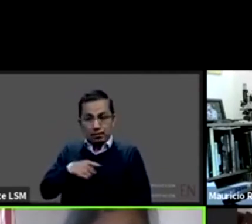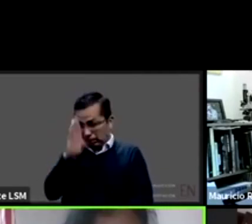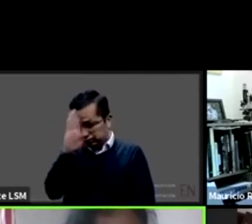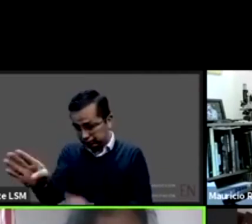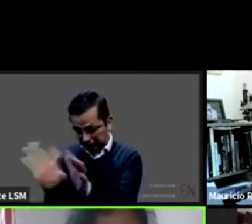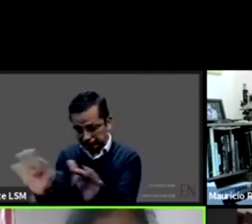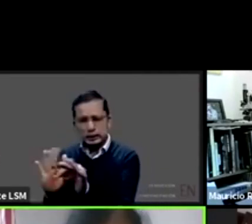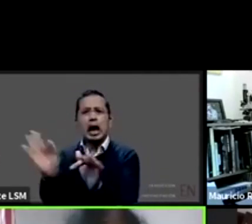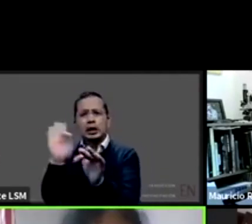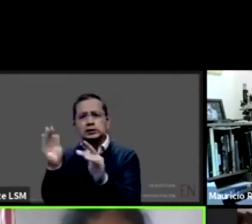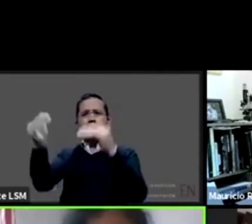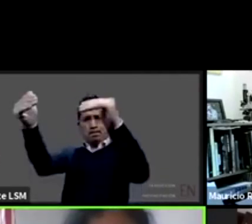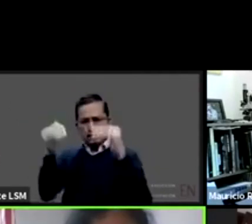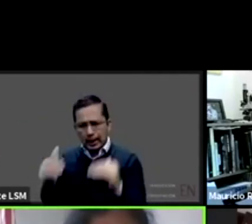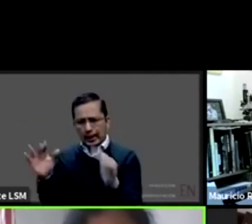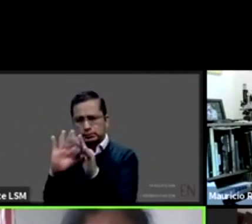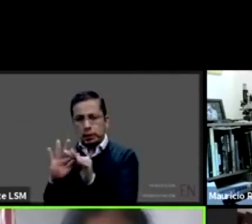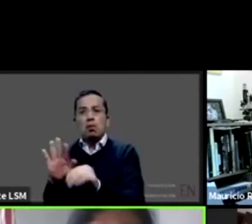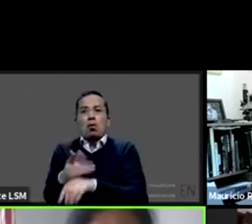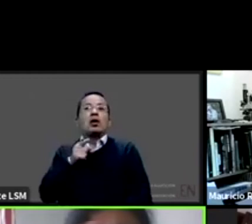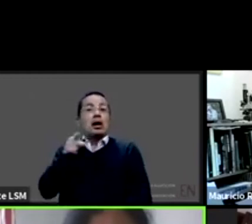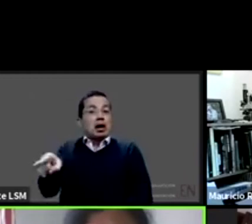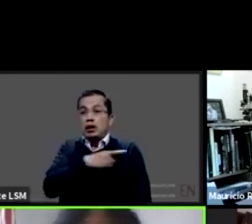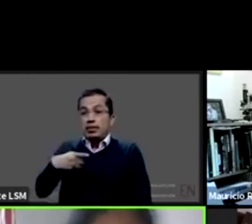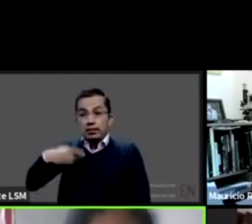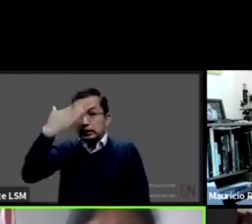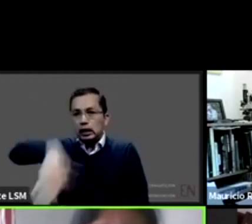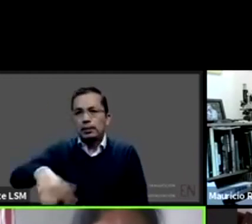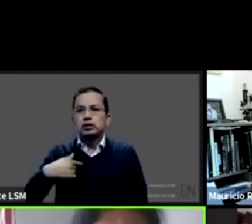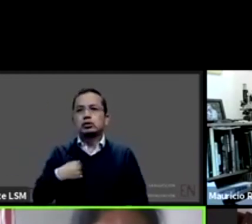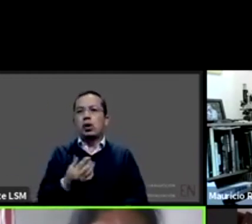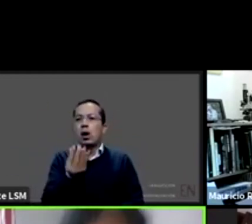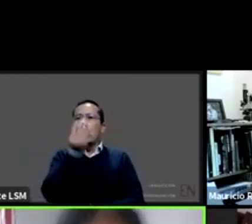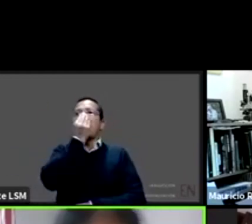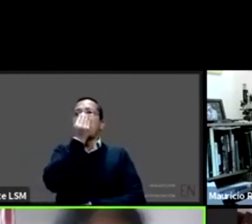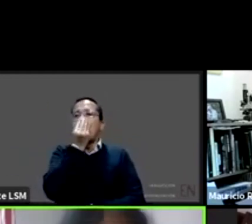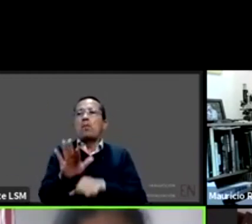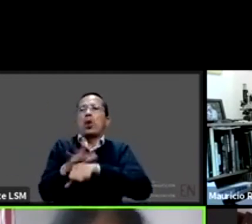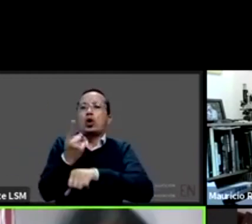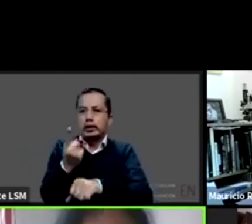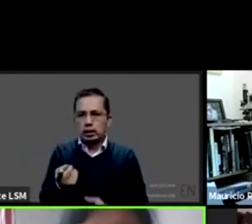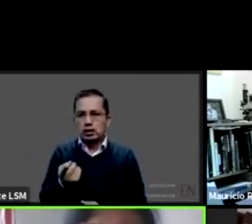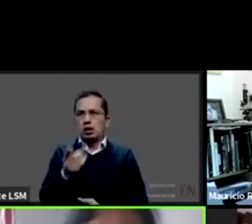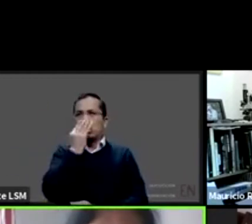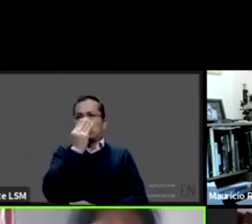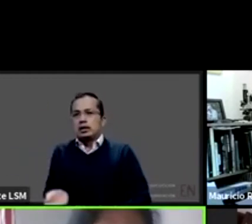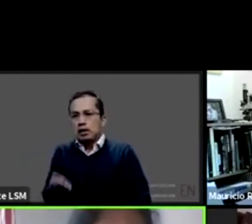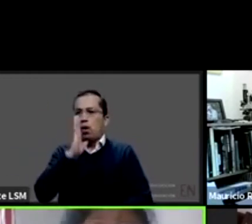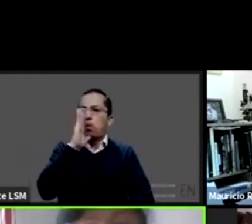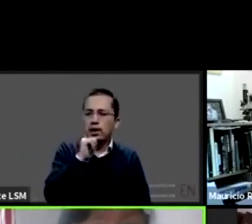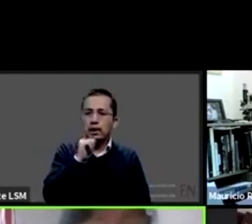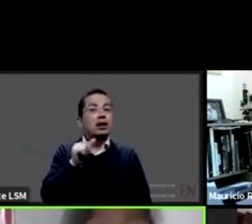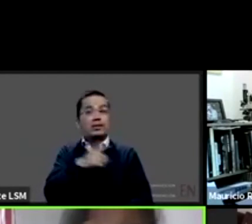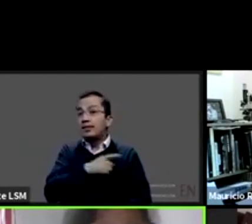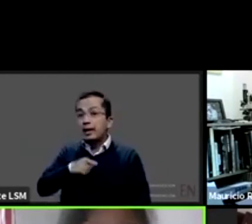conocer ¿por qué le están poniendo el respirador y no puede quitarse el respirador hablando de de este caso?